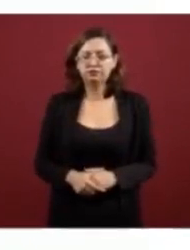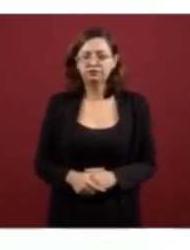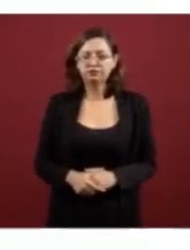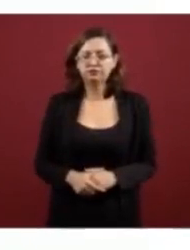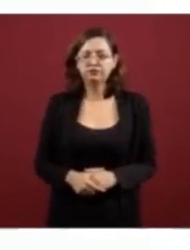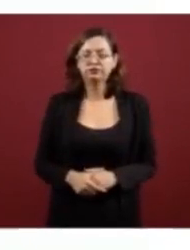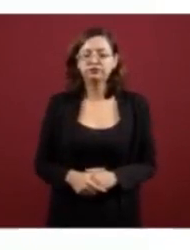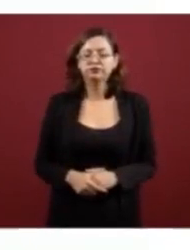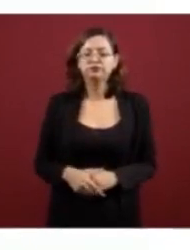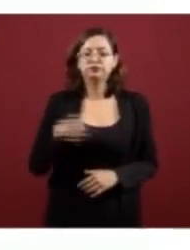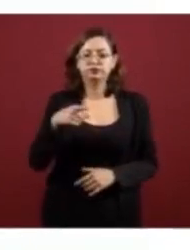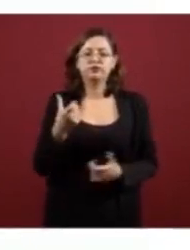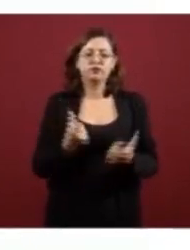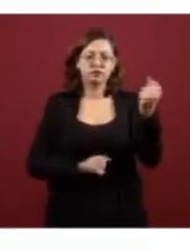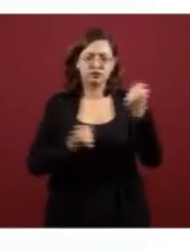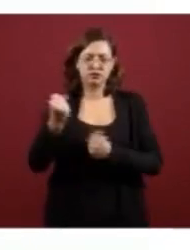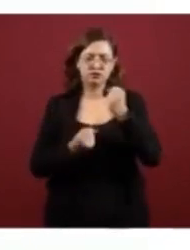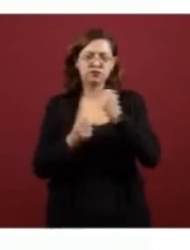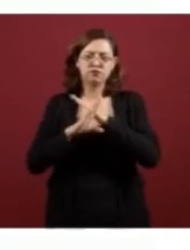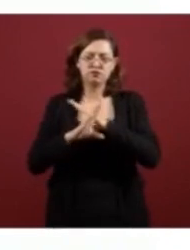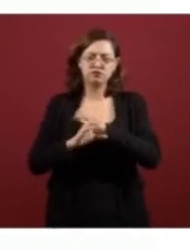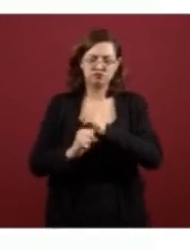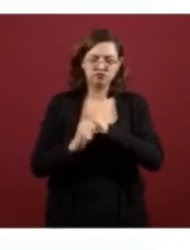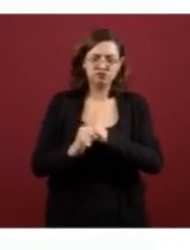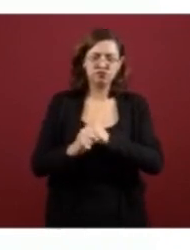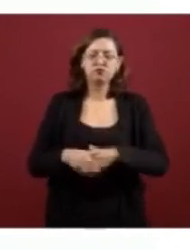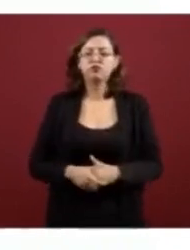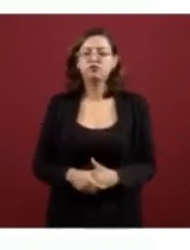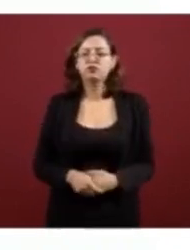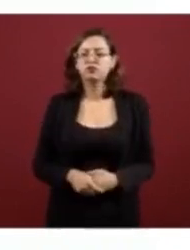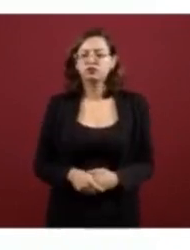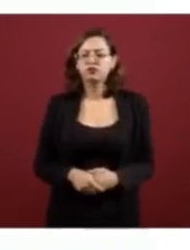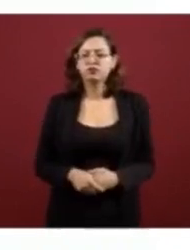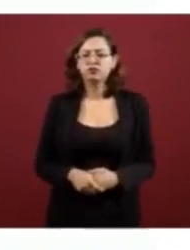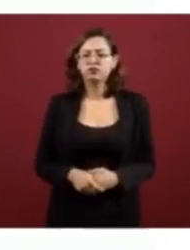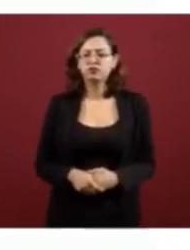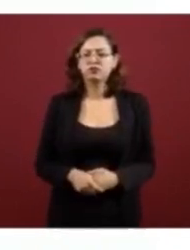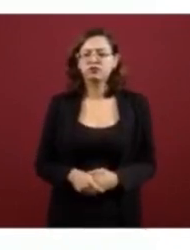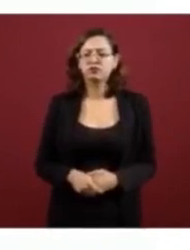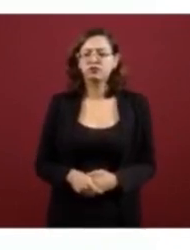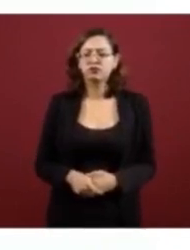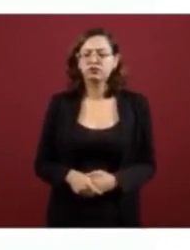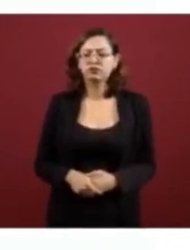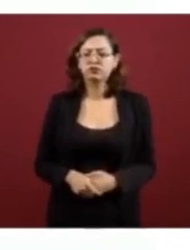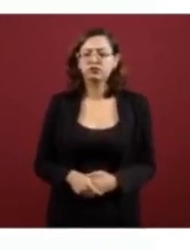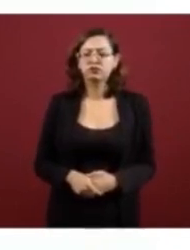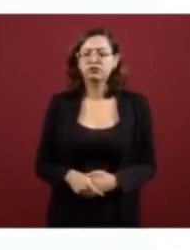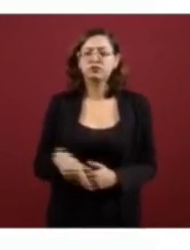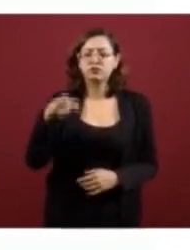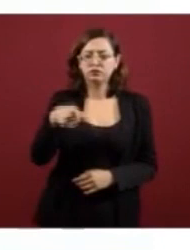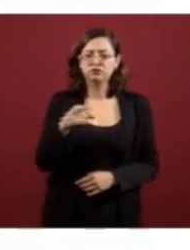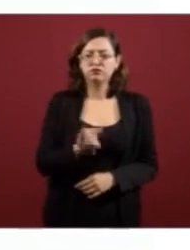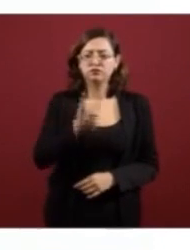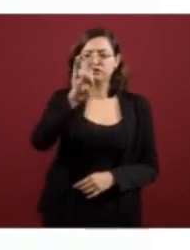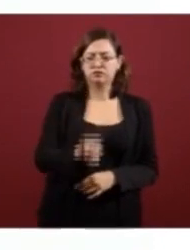Este es un vehículo blindado que se posiciona en este punto, porque por aquí estaban